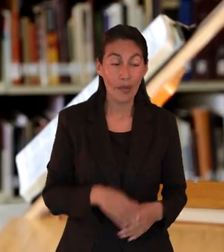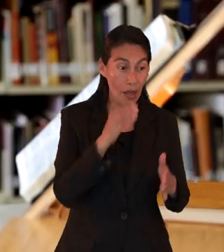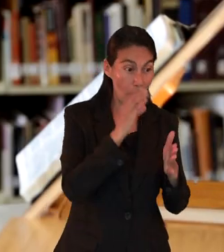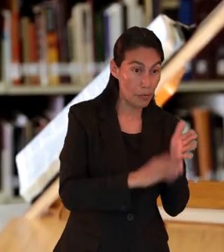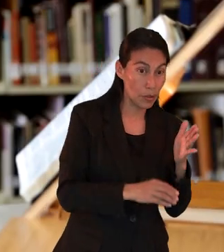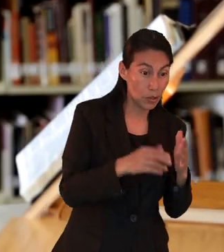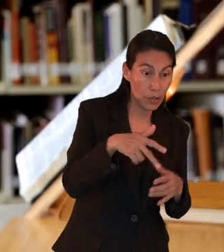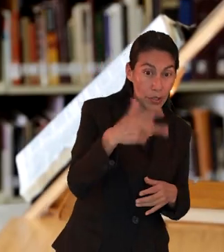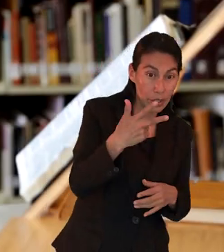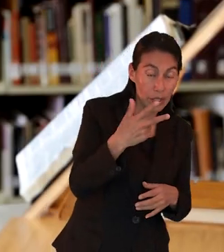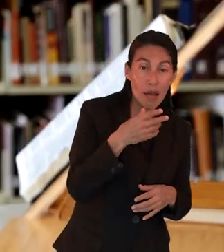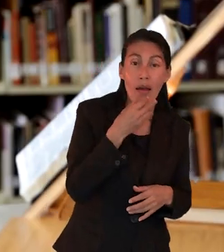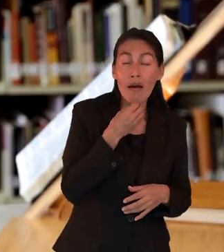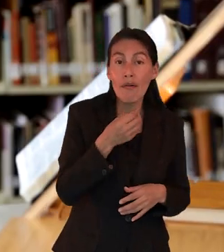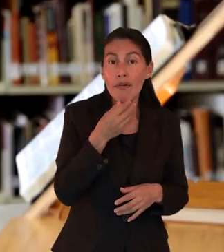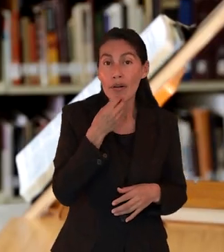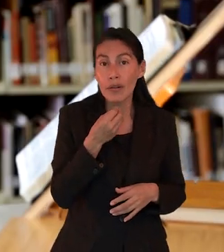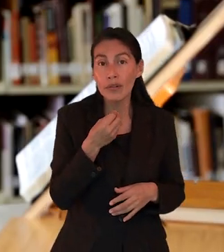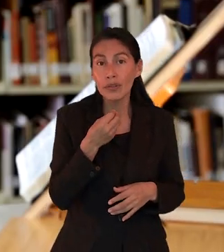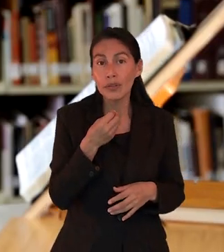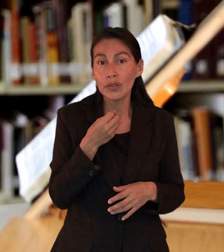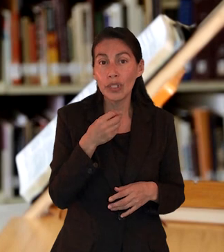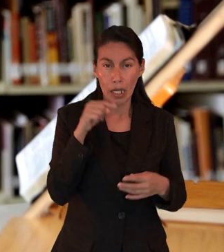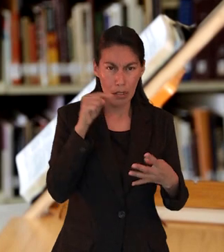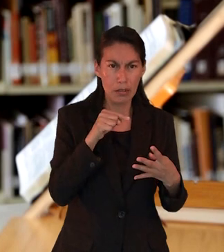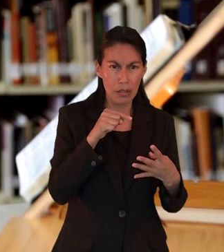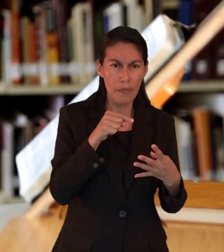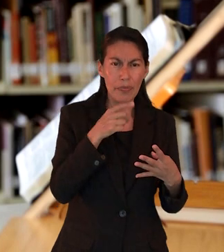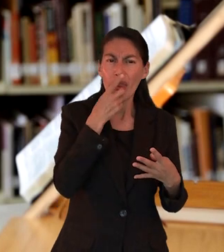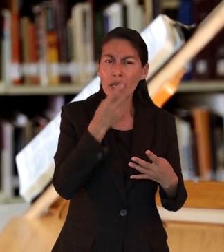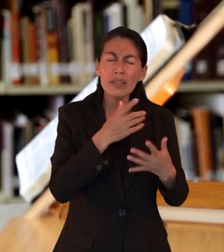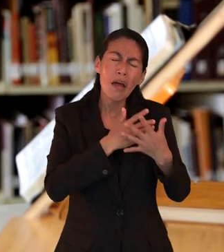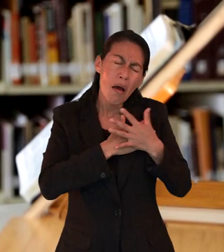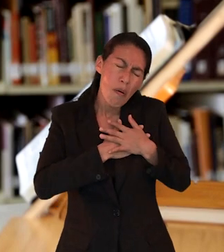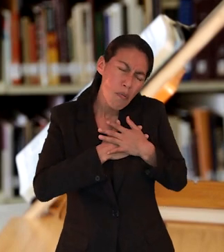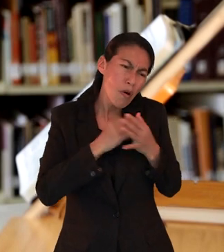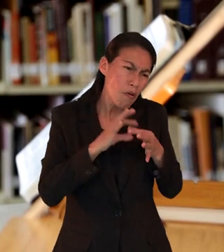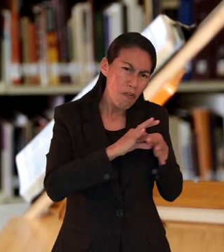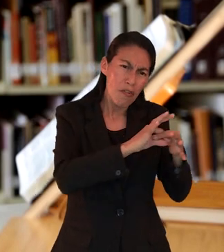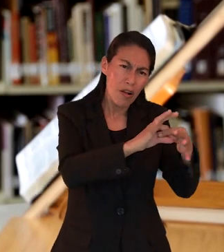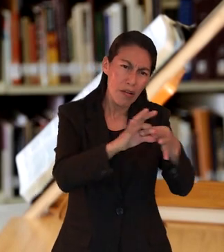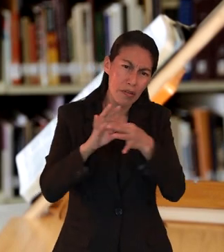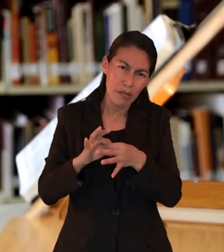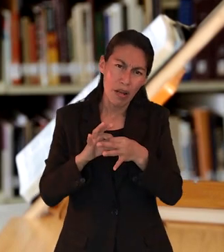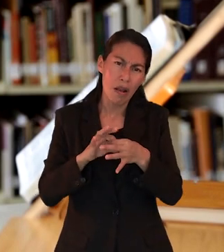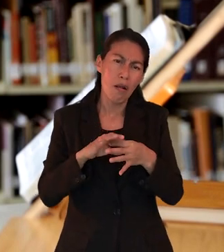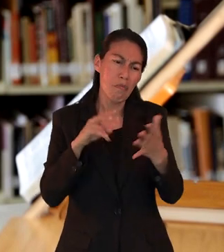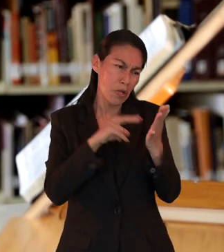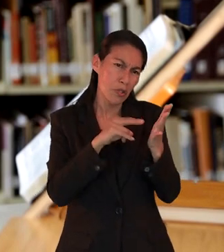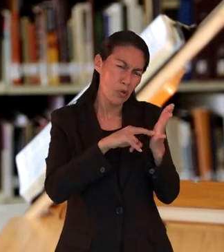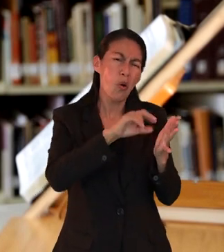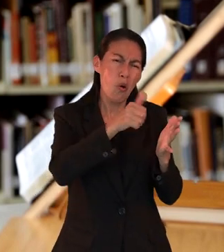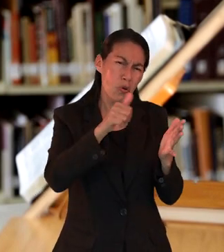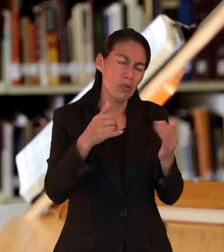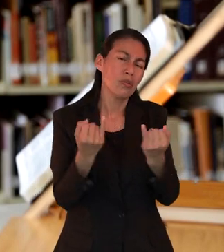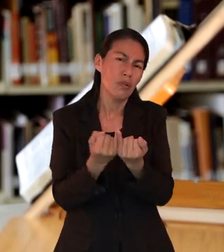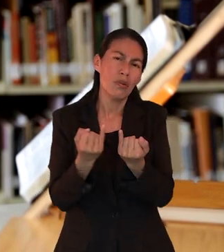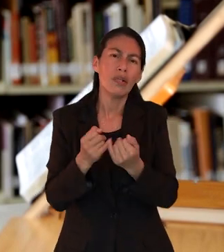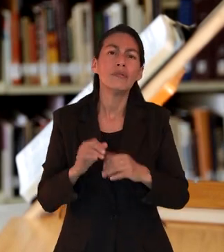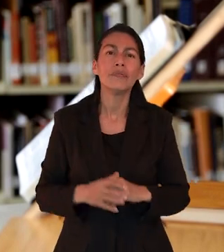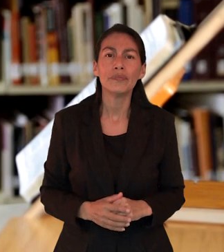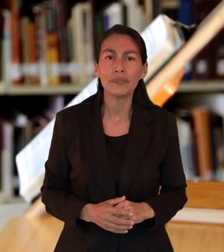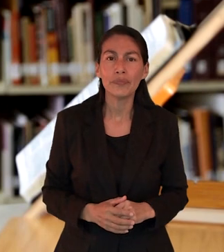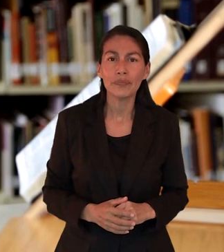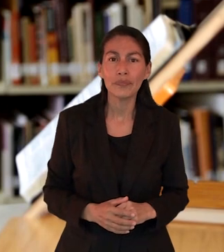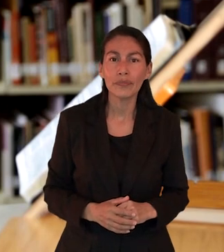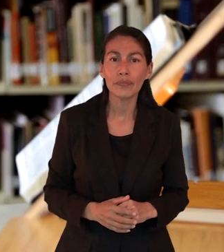El capítulo 13 de Hebreos no es el único que habla del amor fraternal que debe manifestarse entre los creyentes.